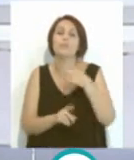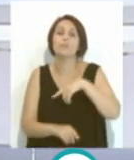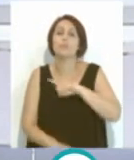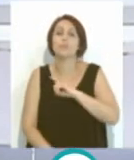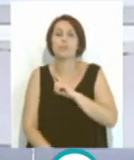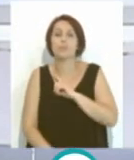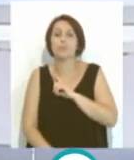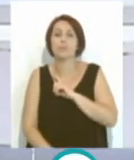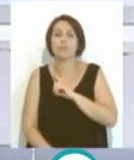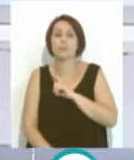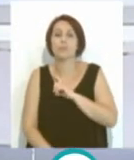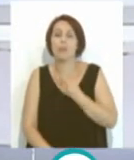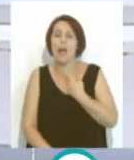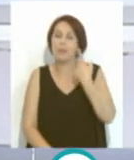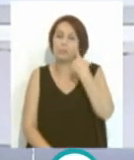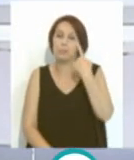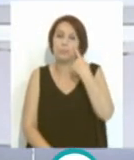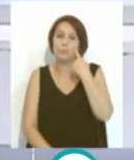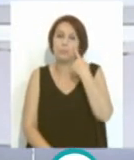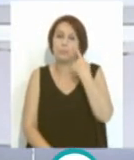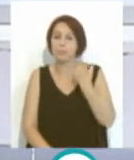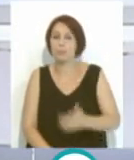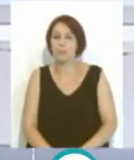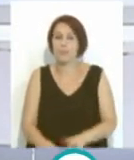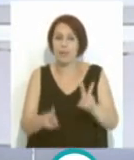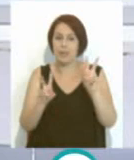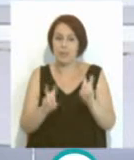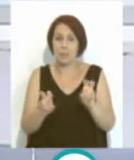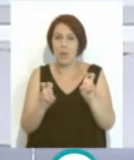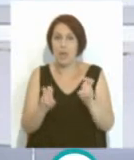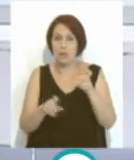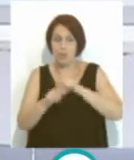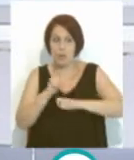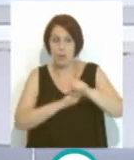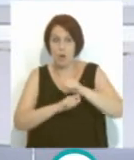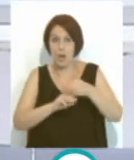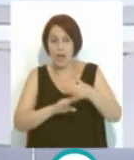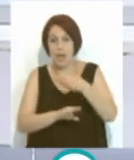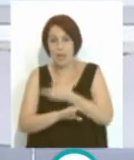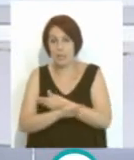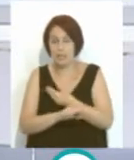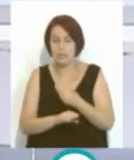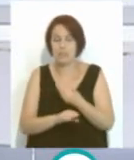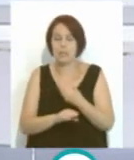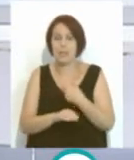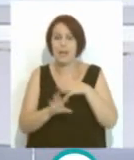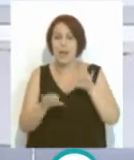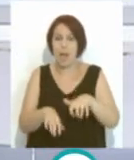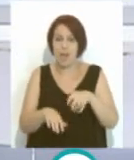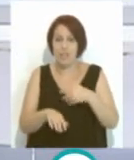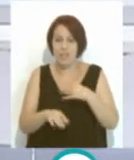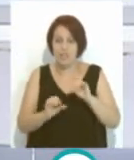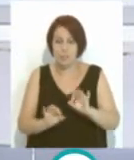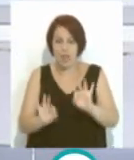a ir a ver, antes del tema de la peña, es el Cádiz Genuine,